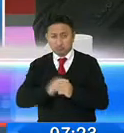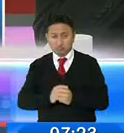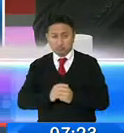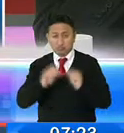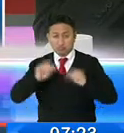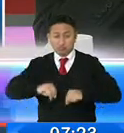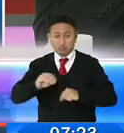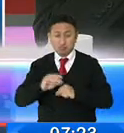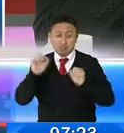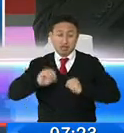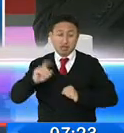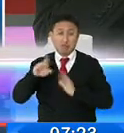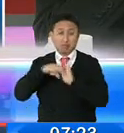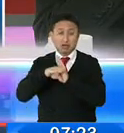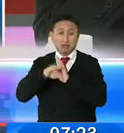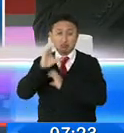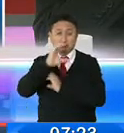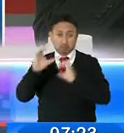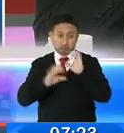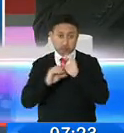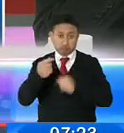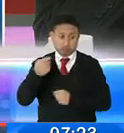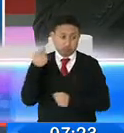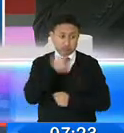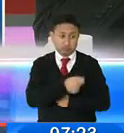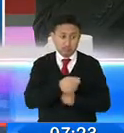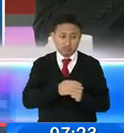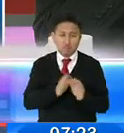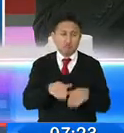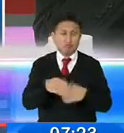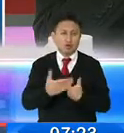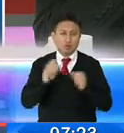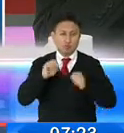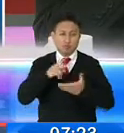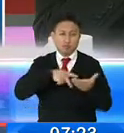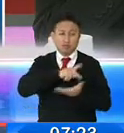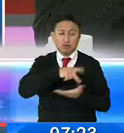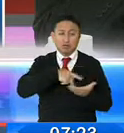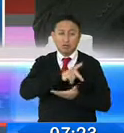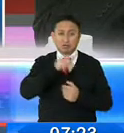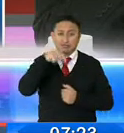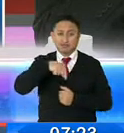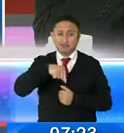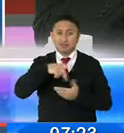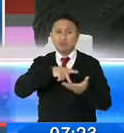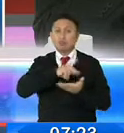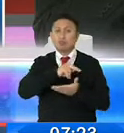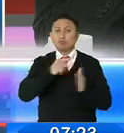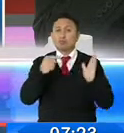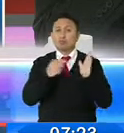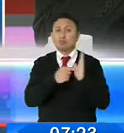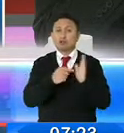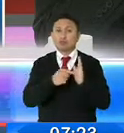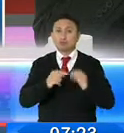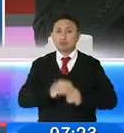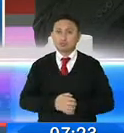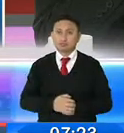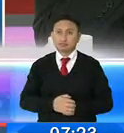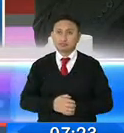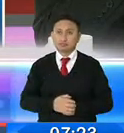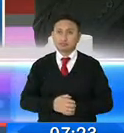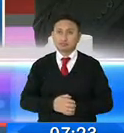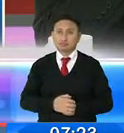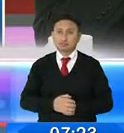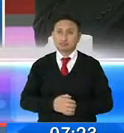automático y que cuáles son las condiciones para declarar y pagar este anticipo establecido en el decreto del señor